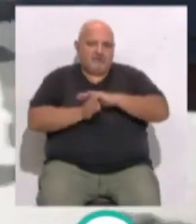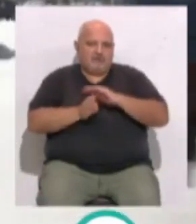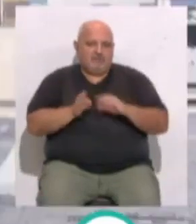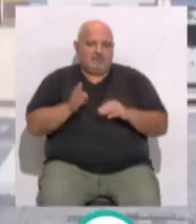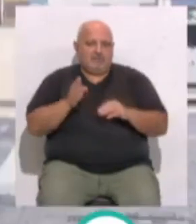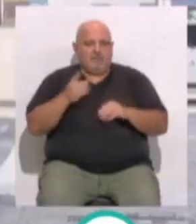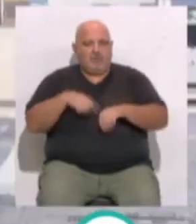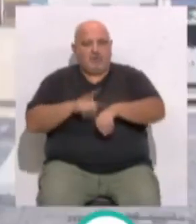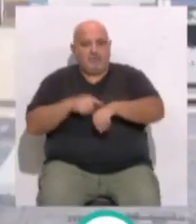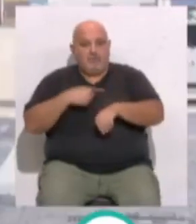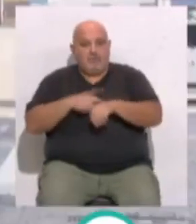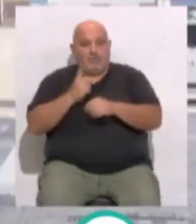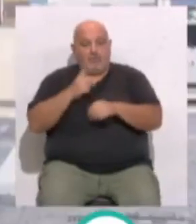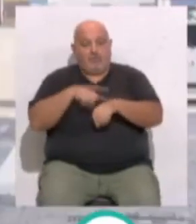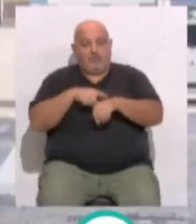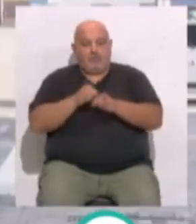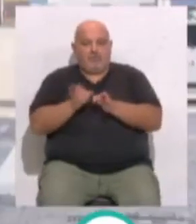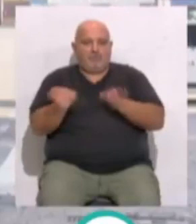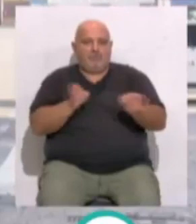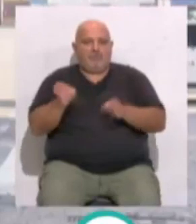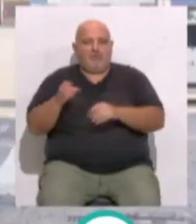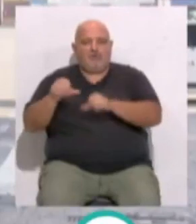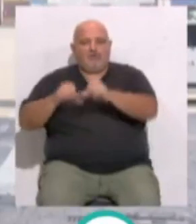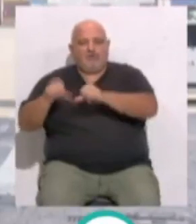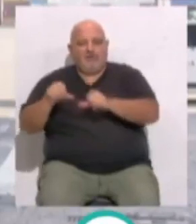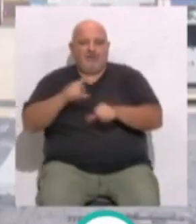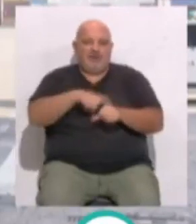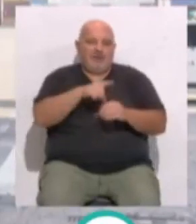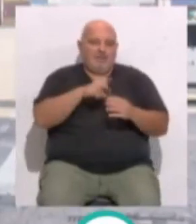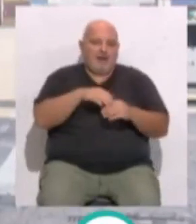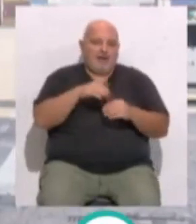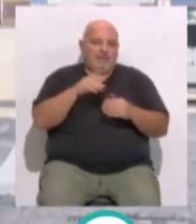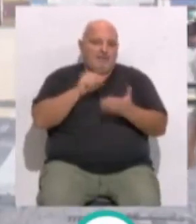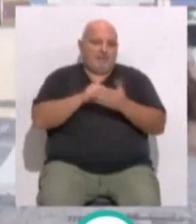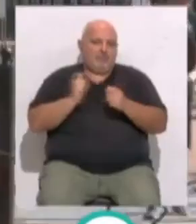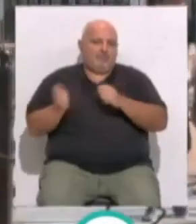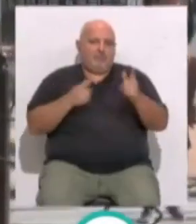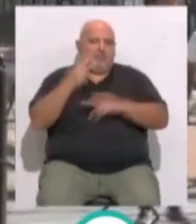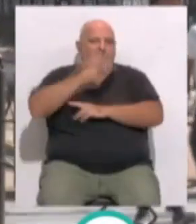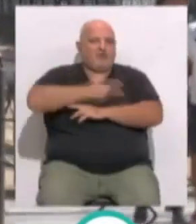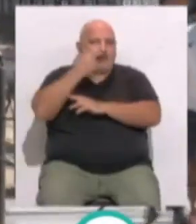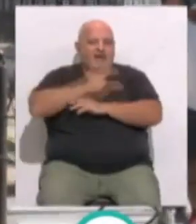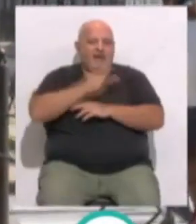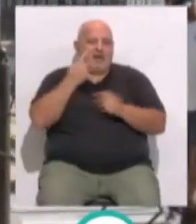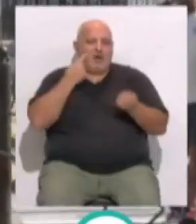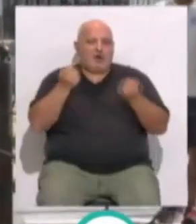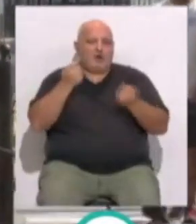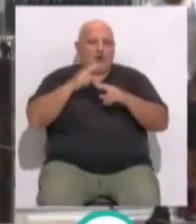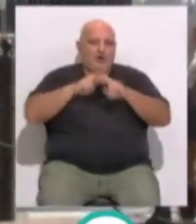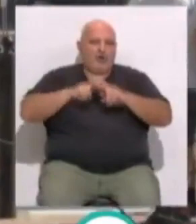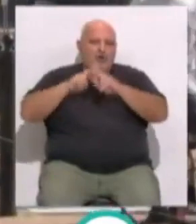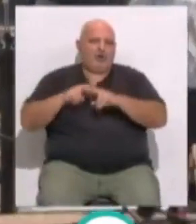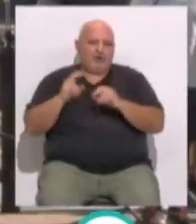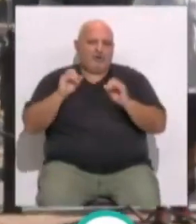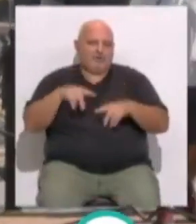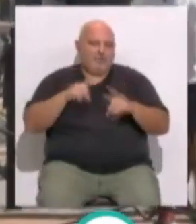vial que tenéis aquí a mi espalda... ...pues siempre esté libre para llegar tanto al punto de inspección fronterizo... ...como la terminal de contenedores y